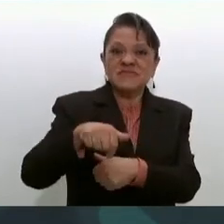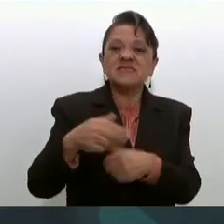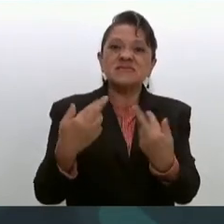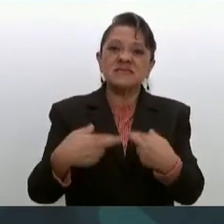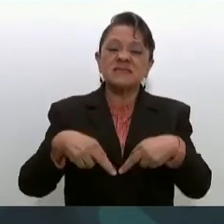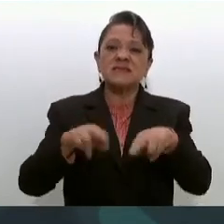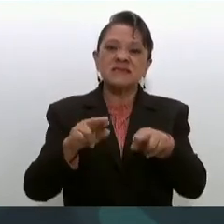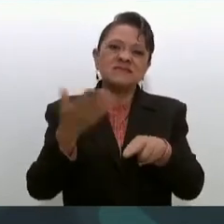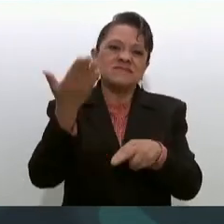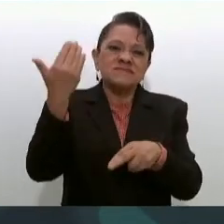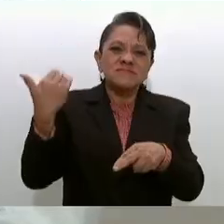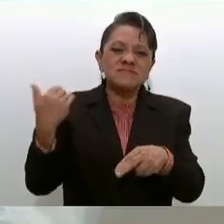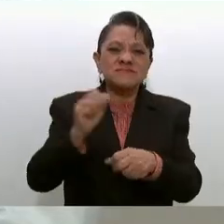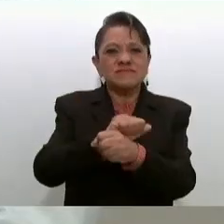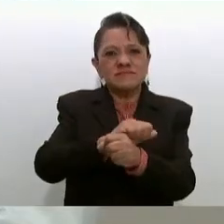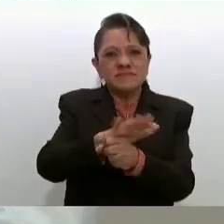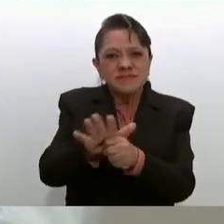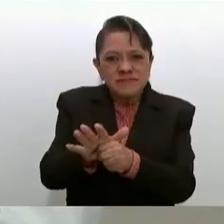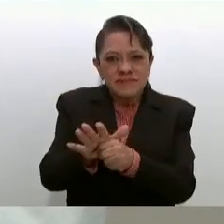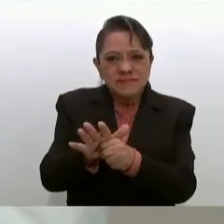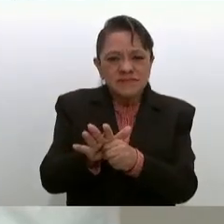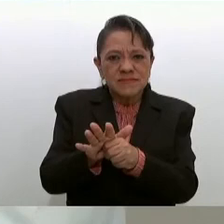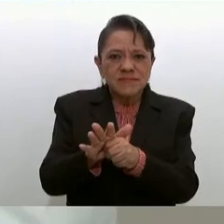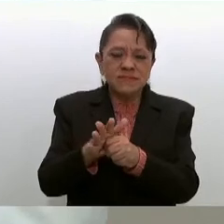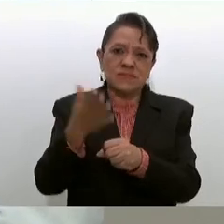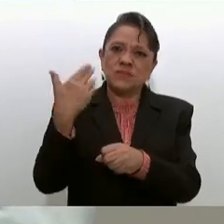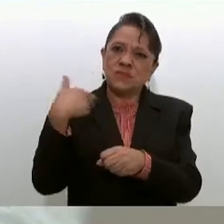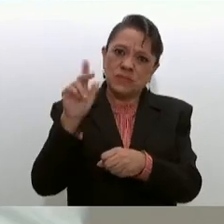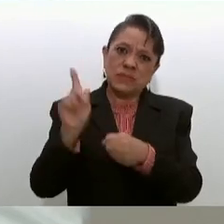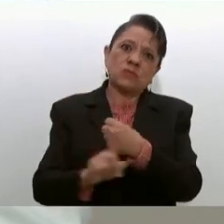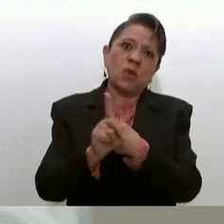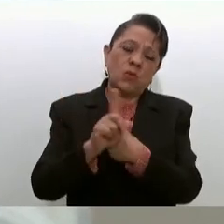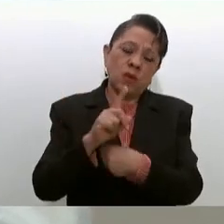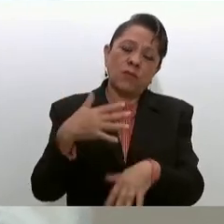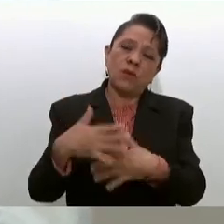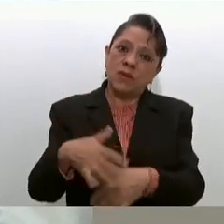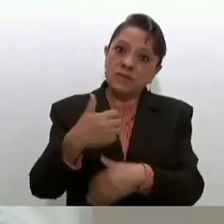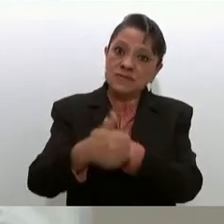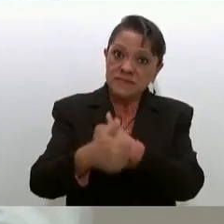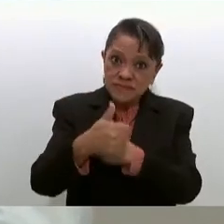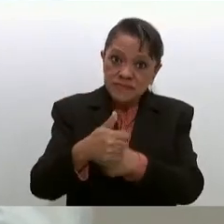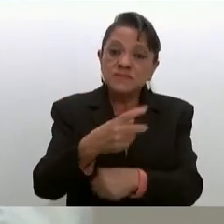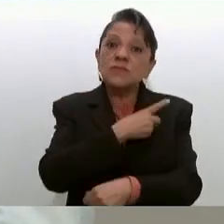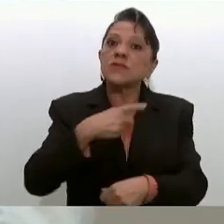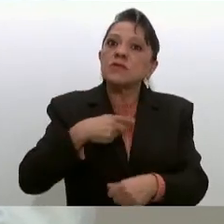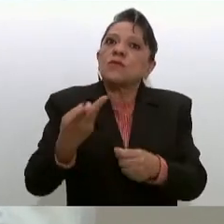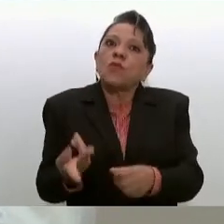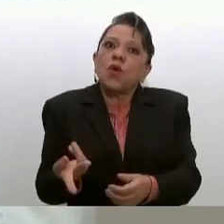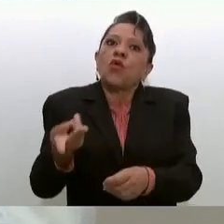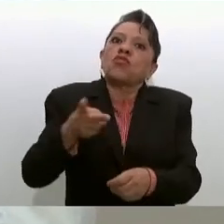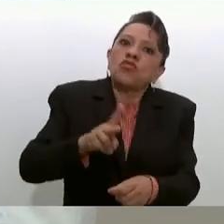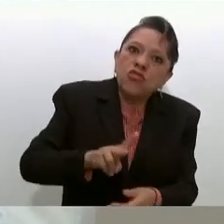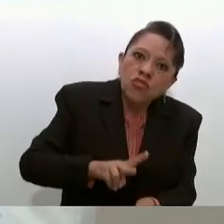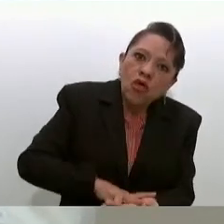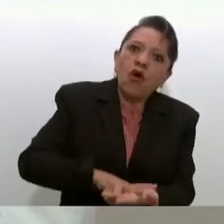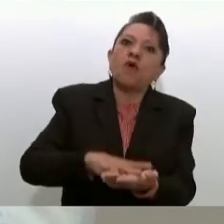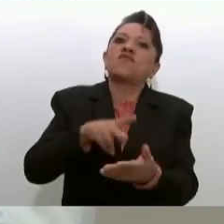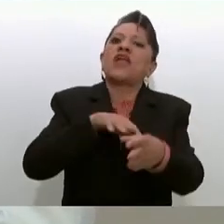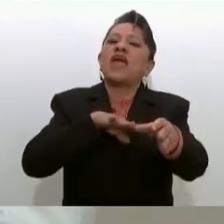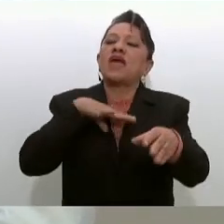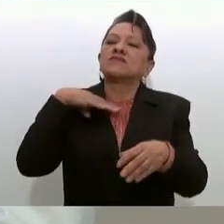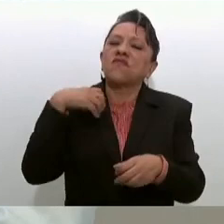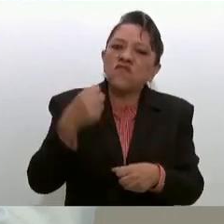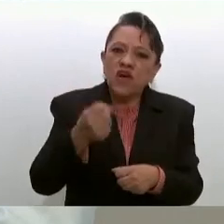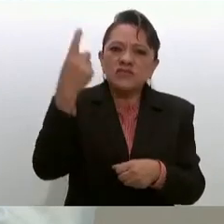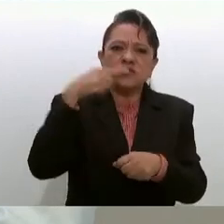contingencia sanitaria por COVID-19, en la que hemos tenido que redoblar esfuerzos para salvaguardar la salud